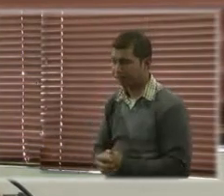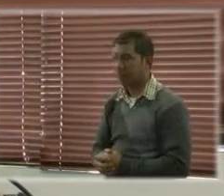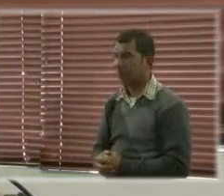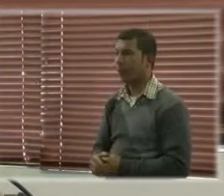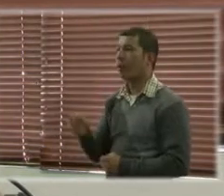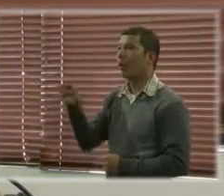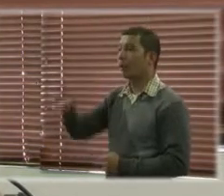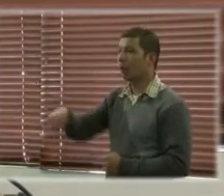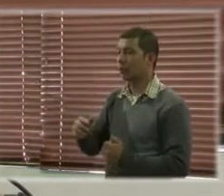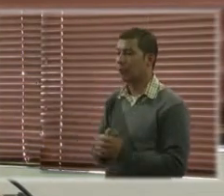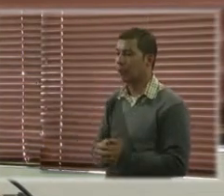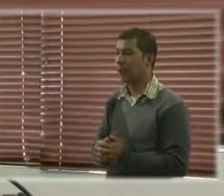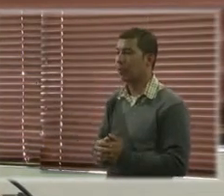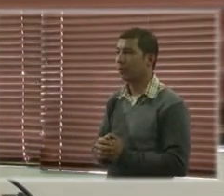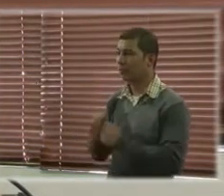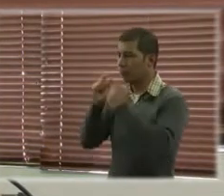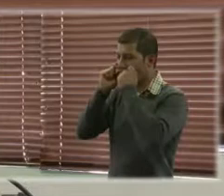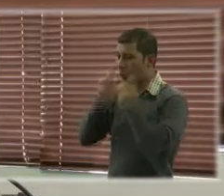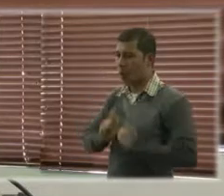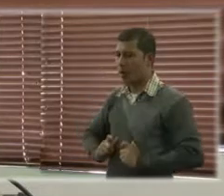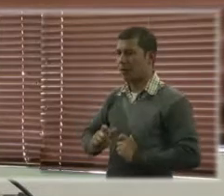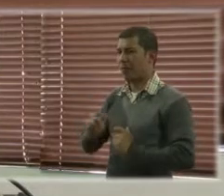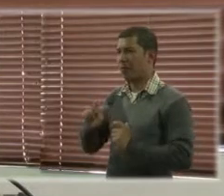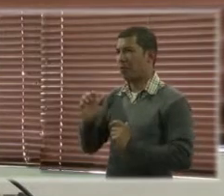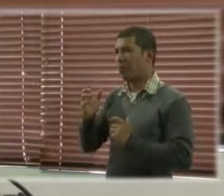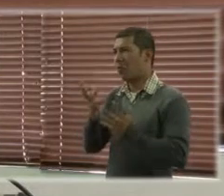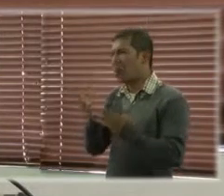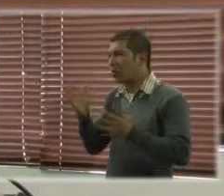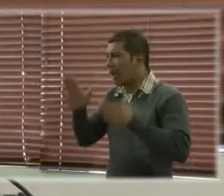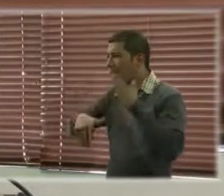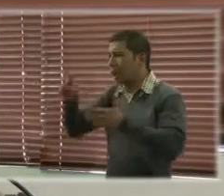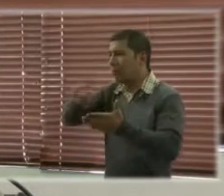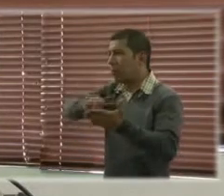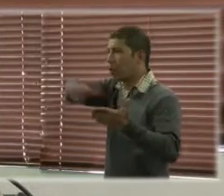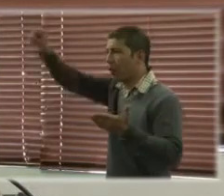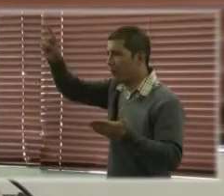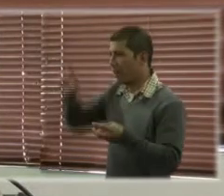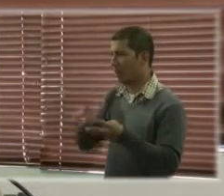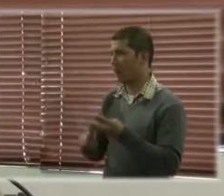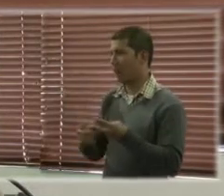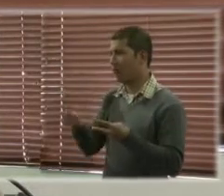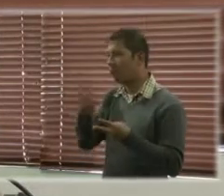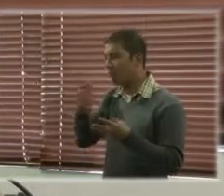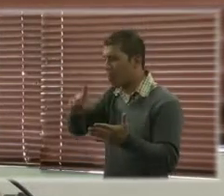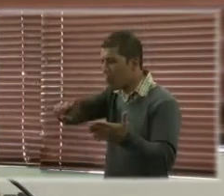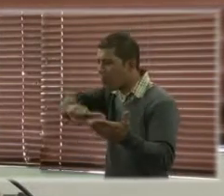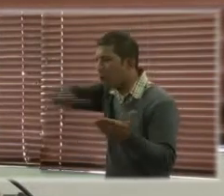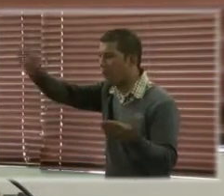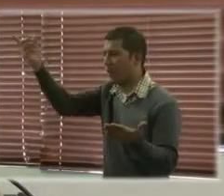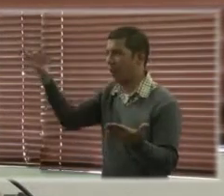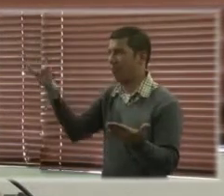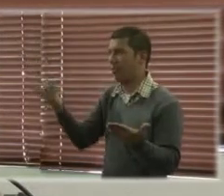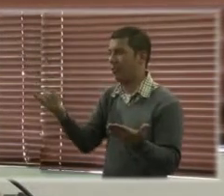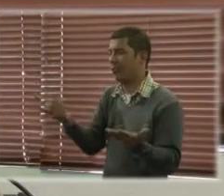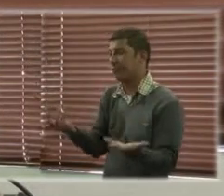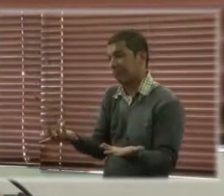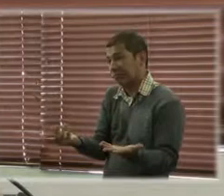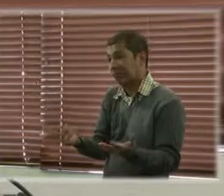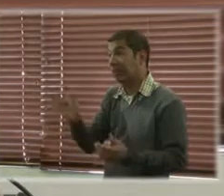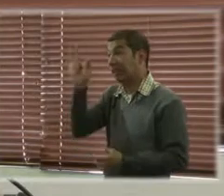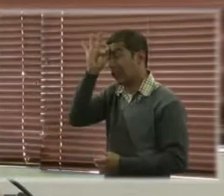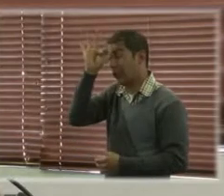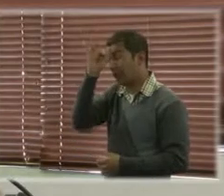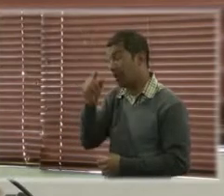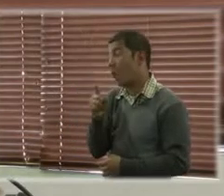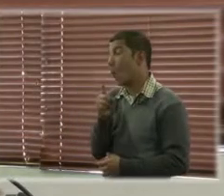restricciones físicas y químicas de largo plazo y eso sucedía en ese hospital también, bueno a la fecha sucede